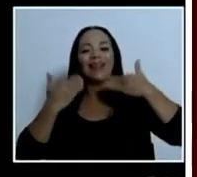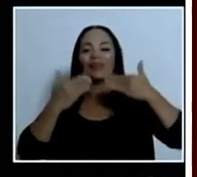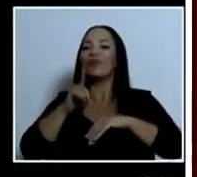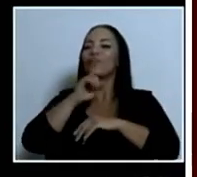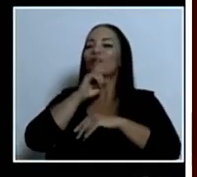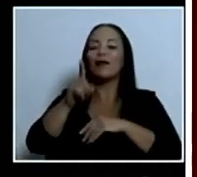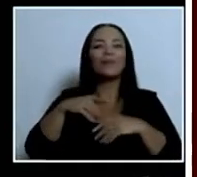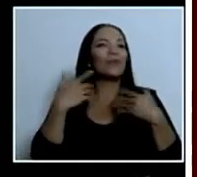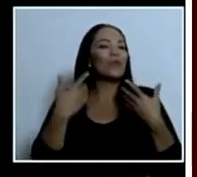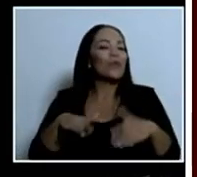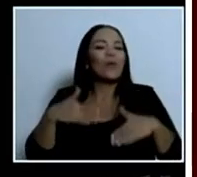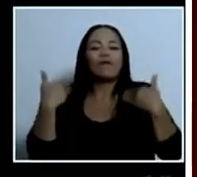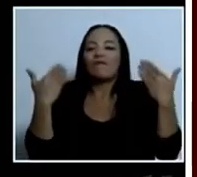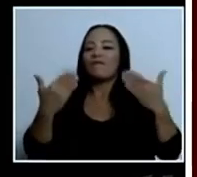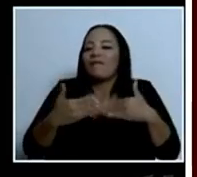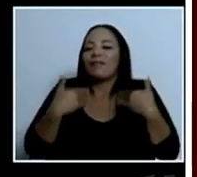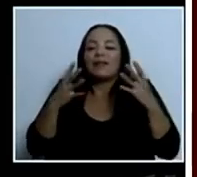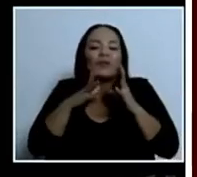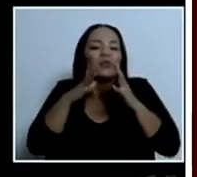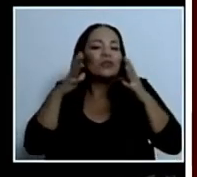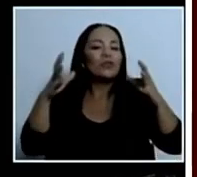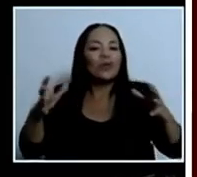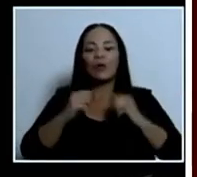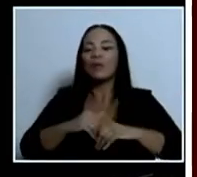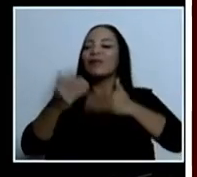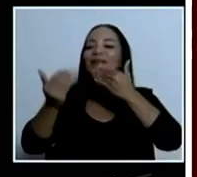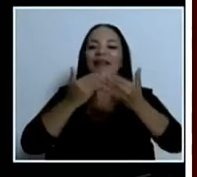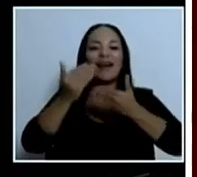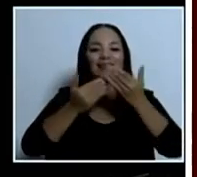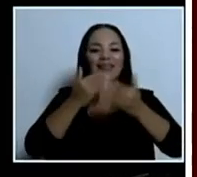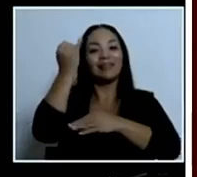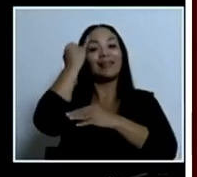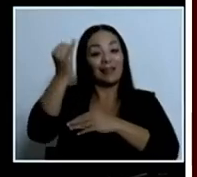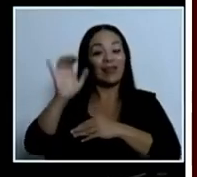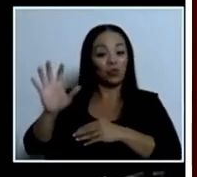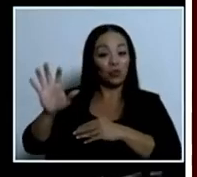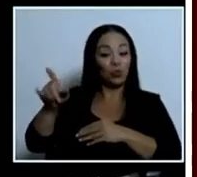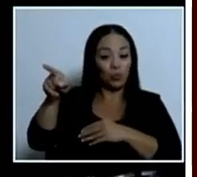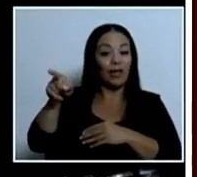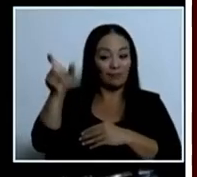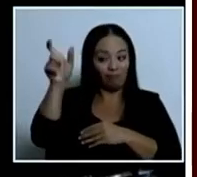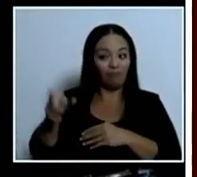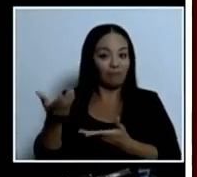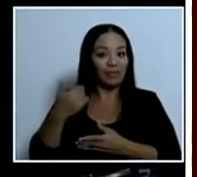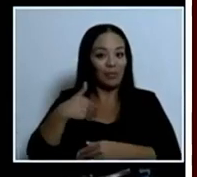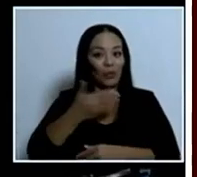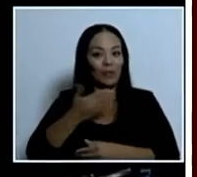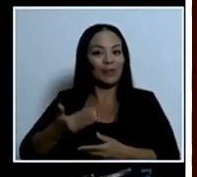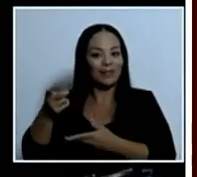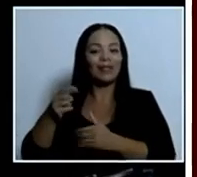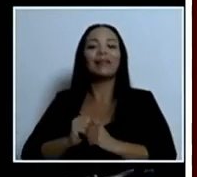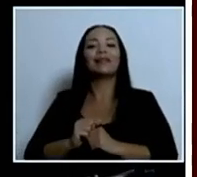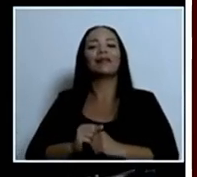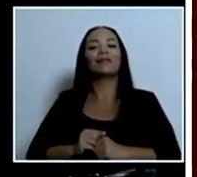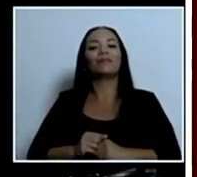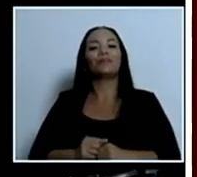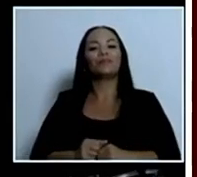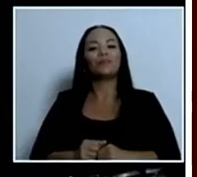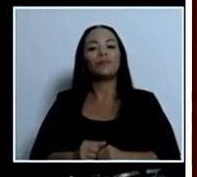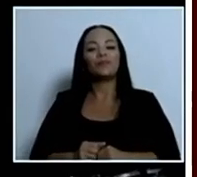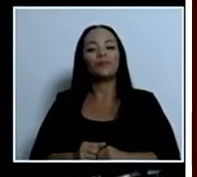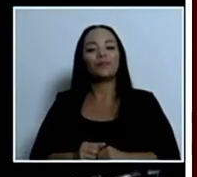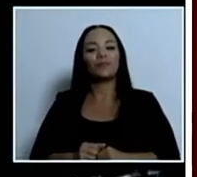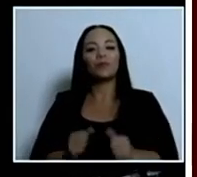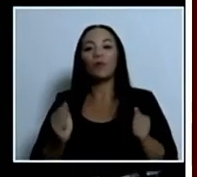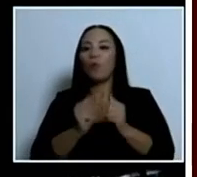desbordado de felicidad, porque gracias a esta iniciativa suya, señor presidente, en conjunto con un